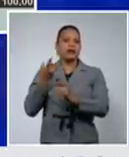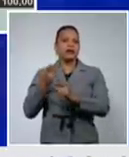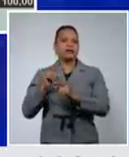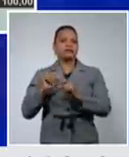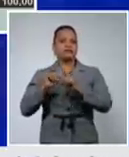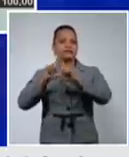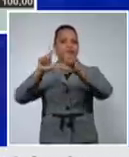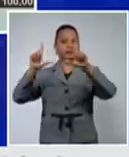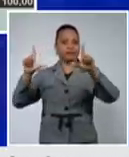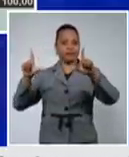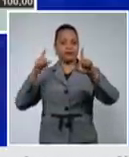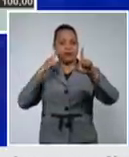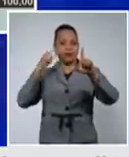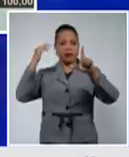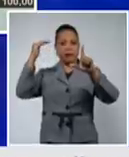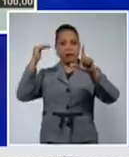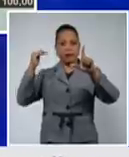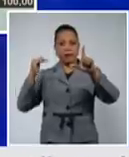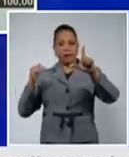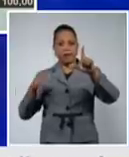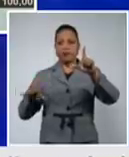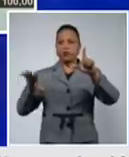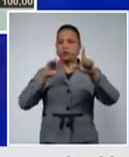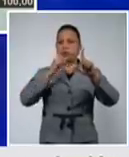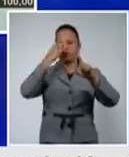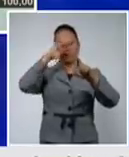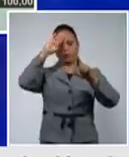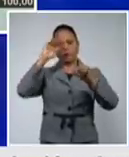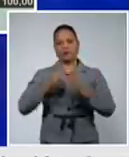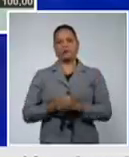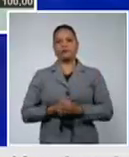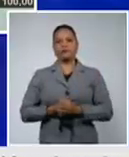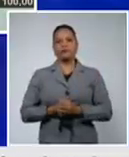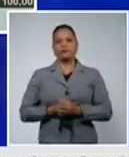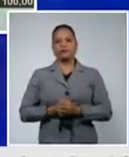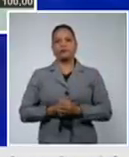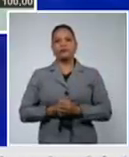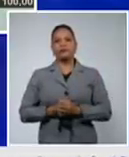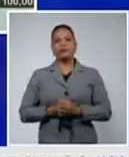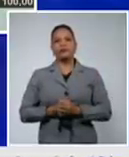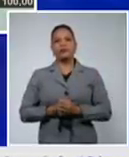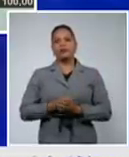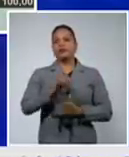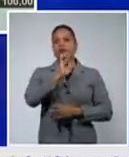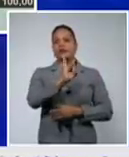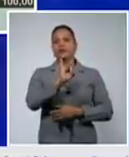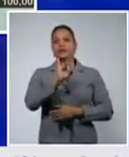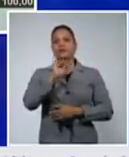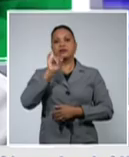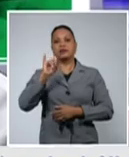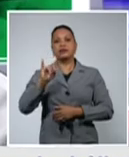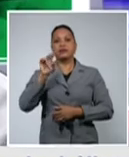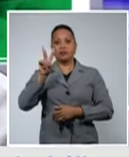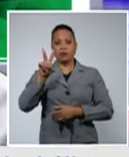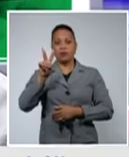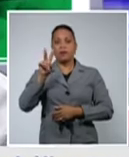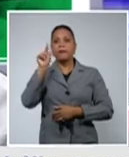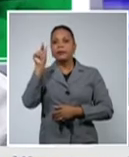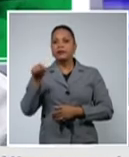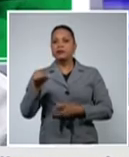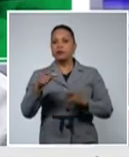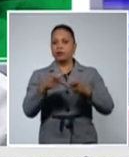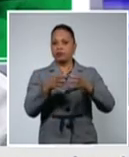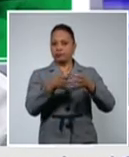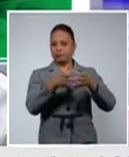de todo el país. En el día, como había dicho, de los 762 casos que se